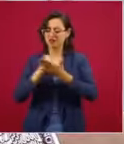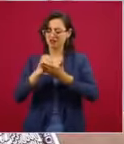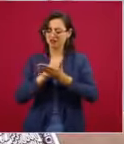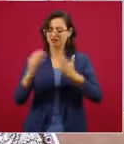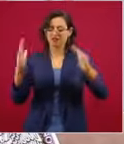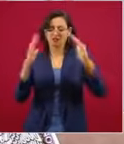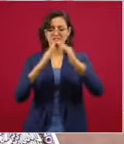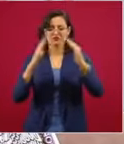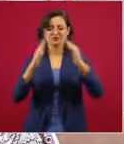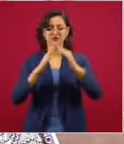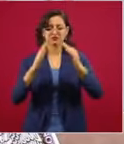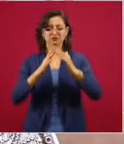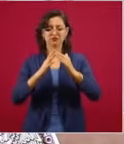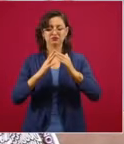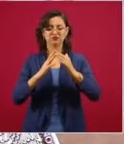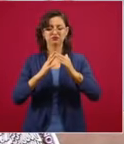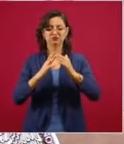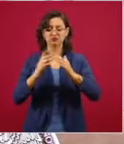entregue